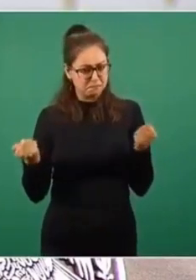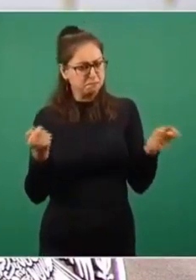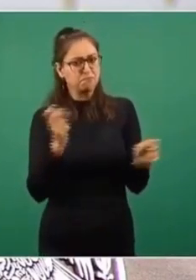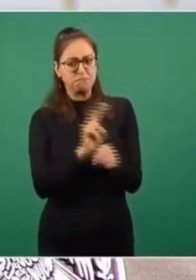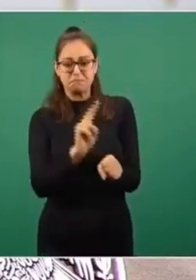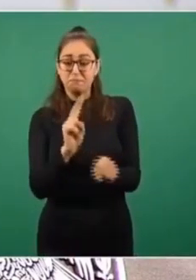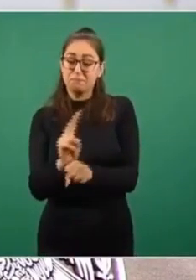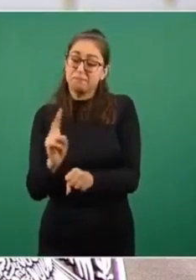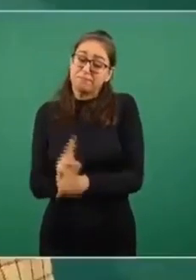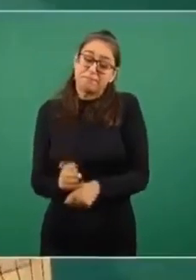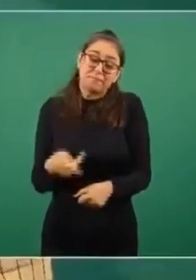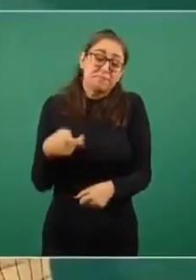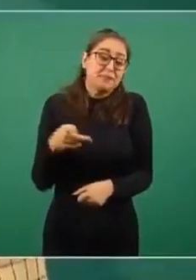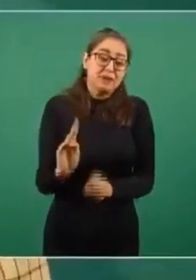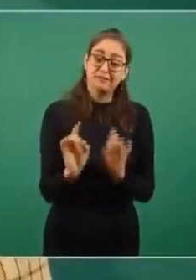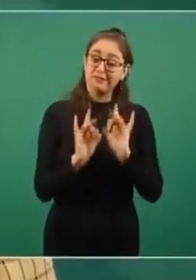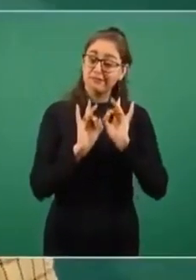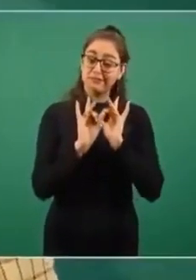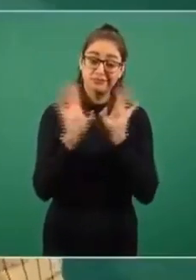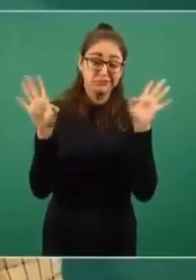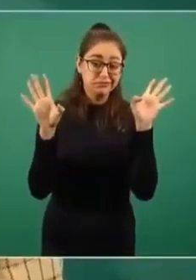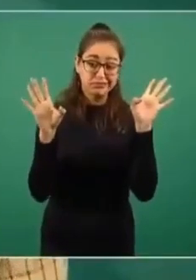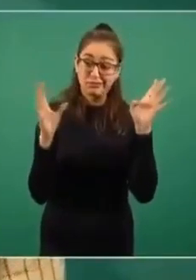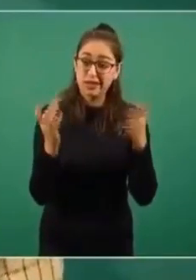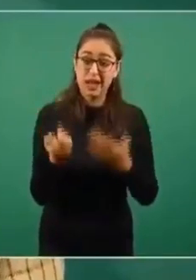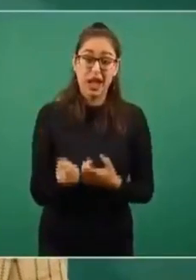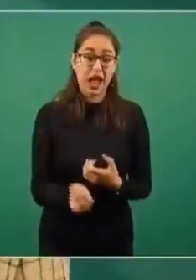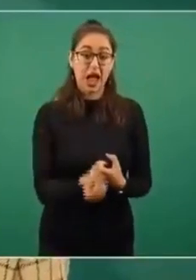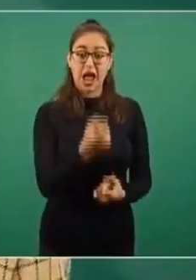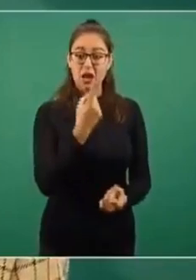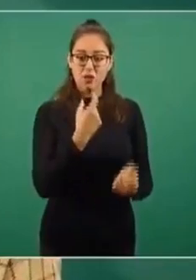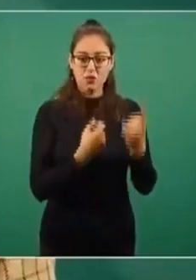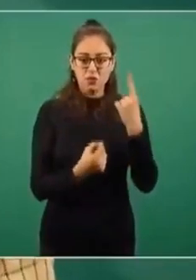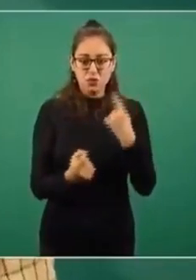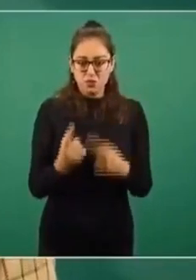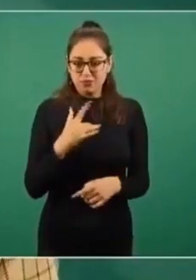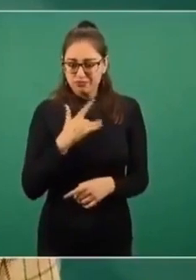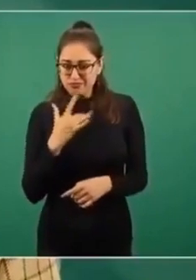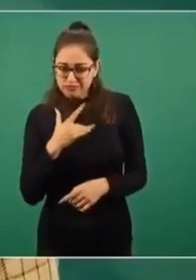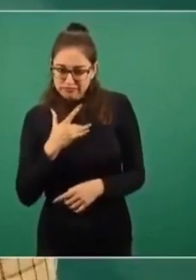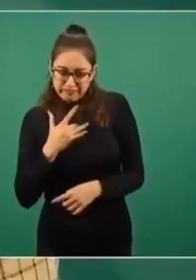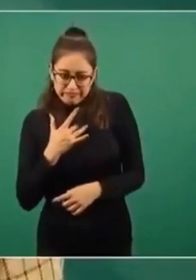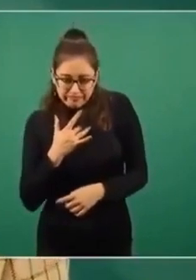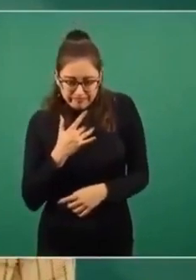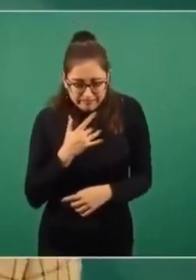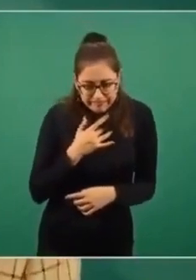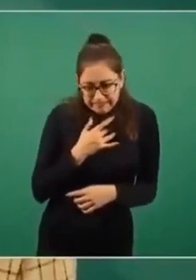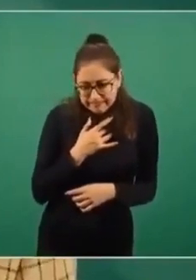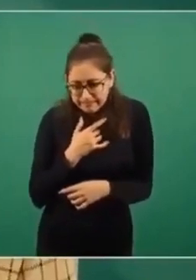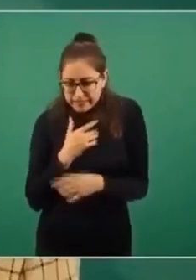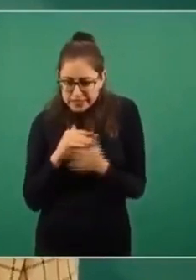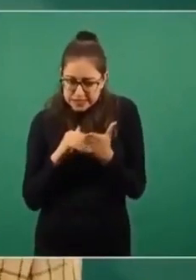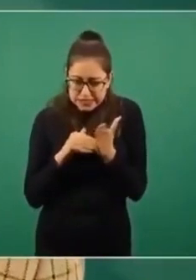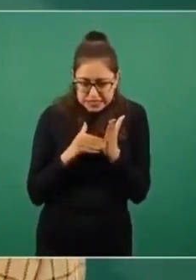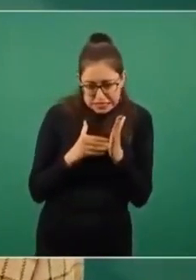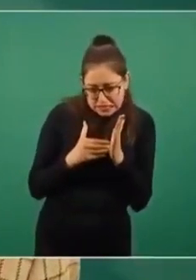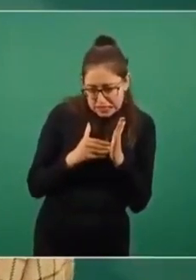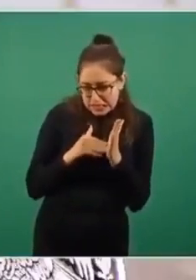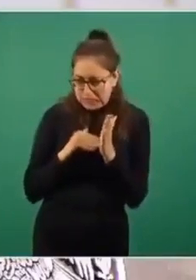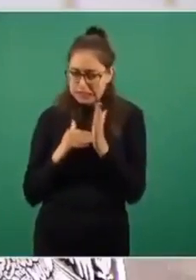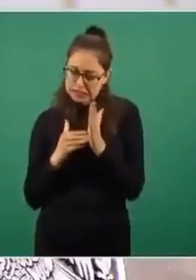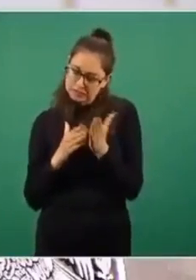digo, nunca falta quien entra por un recóndito ahí lugarcito para